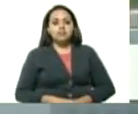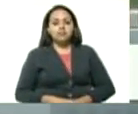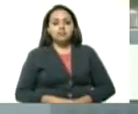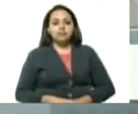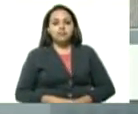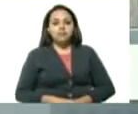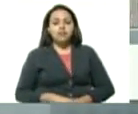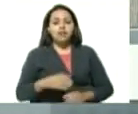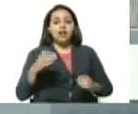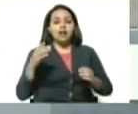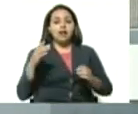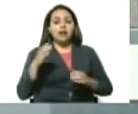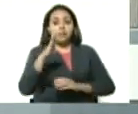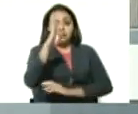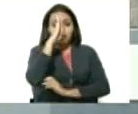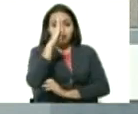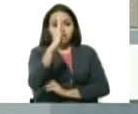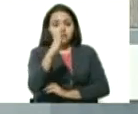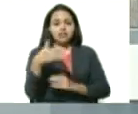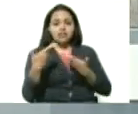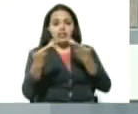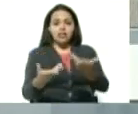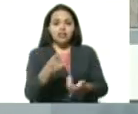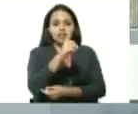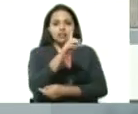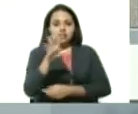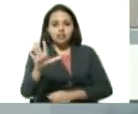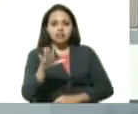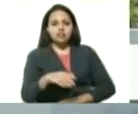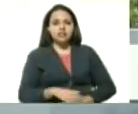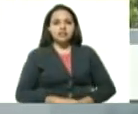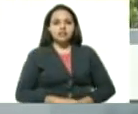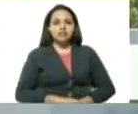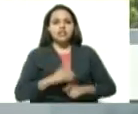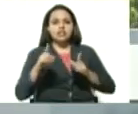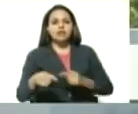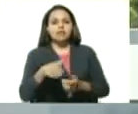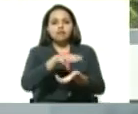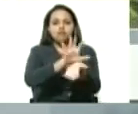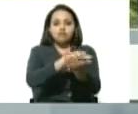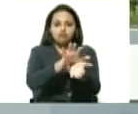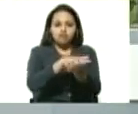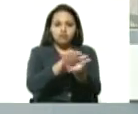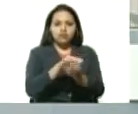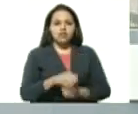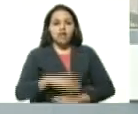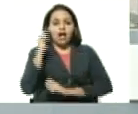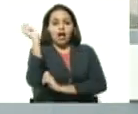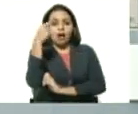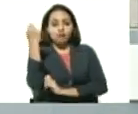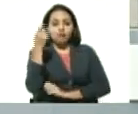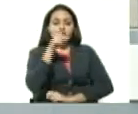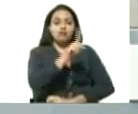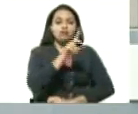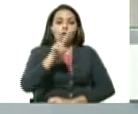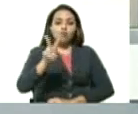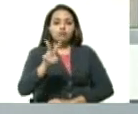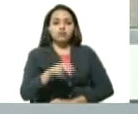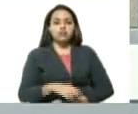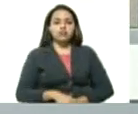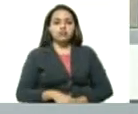estamos entregando 15 unidades, presidente, de igual manera a Nueva Esparta. A PURE, 12 unidades,